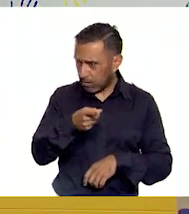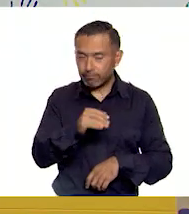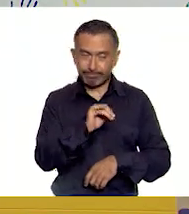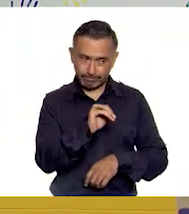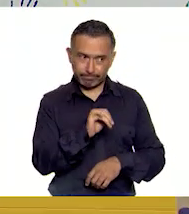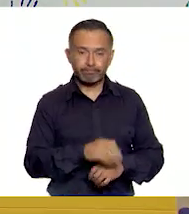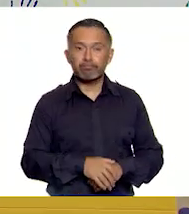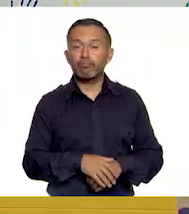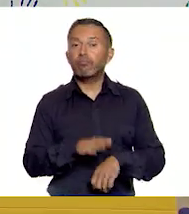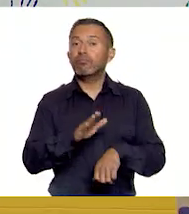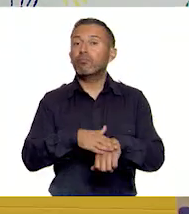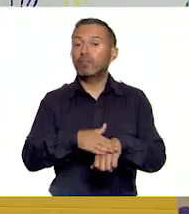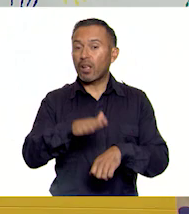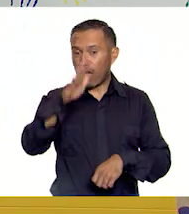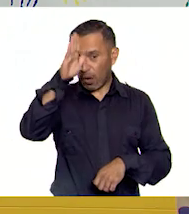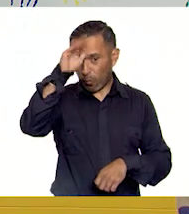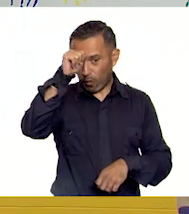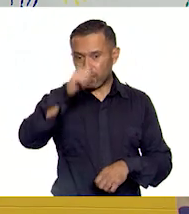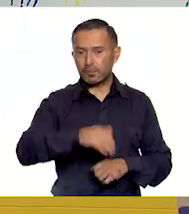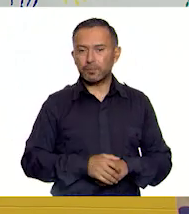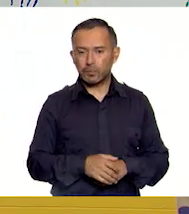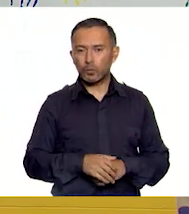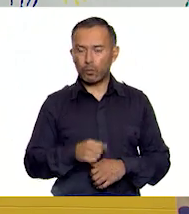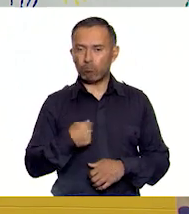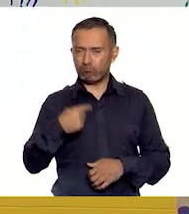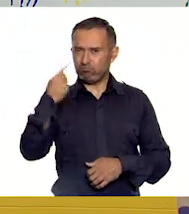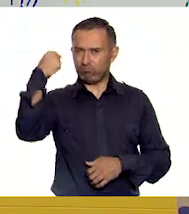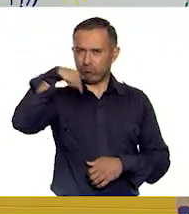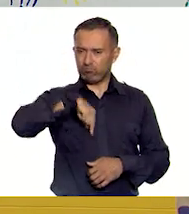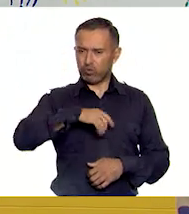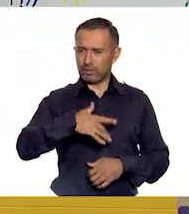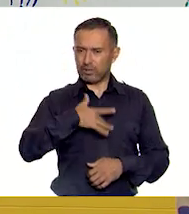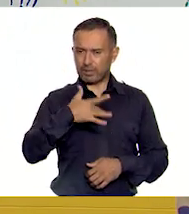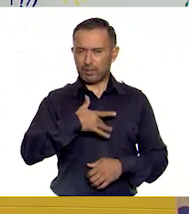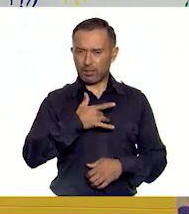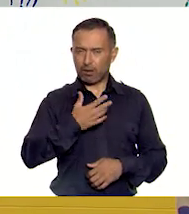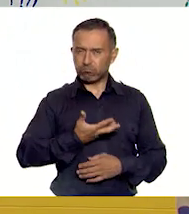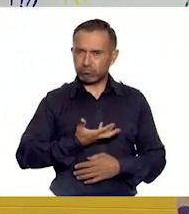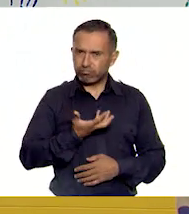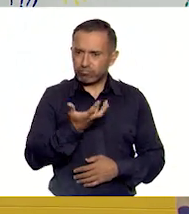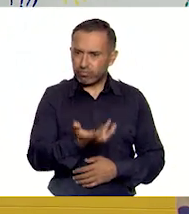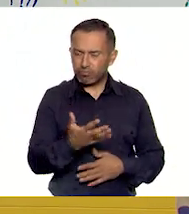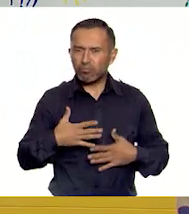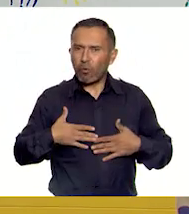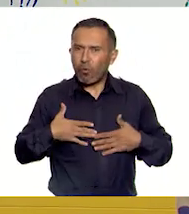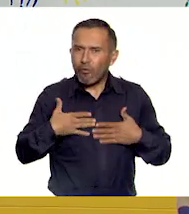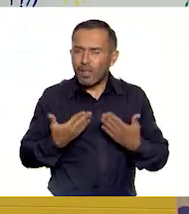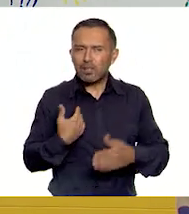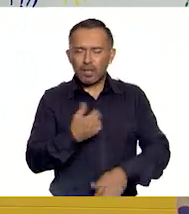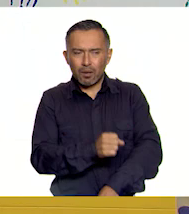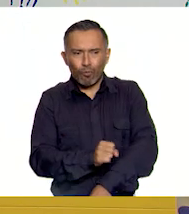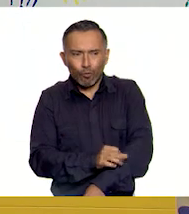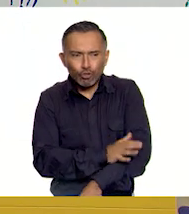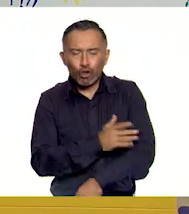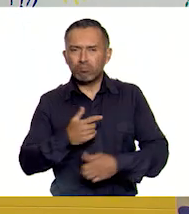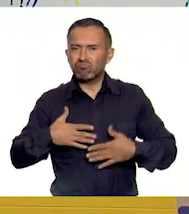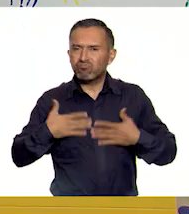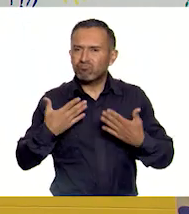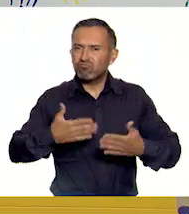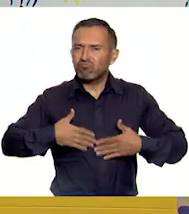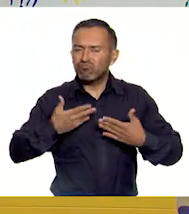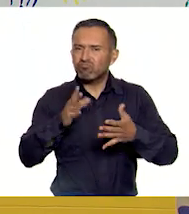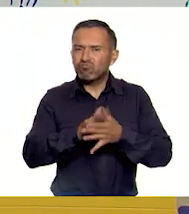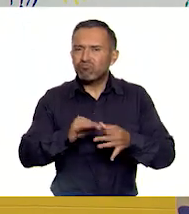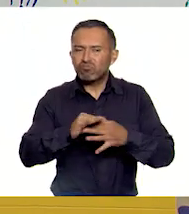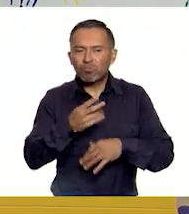en la medida que nosotros podemos expresar lo que sentimos y las emociones que estamos experimentando, eso ayuda a tener una mejor